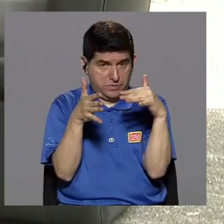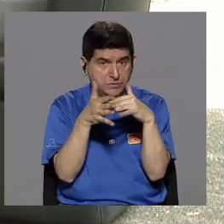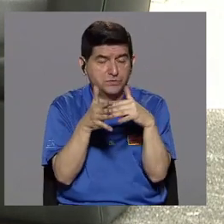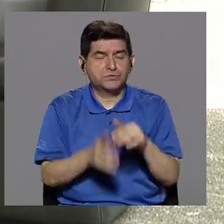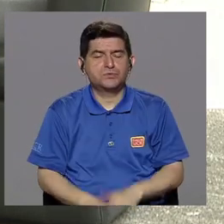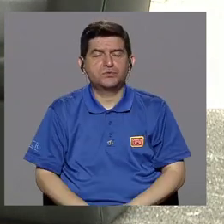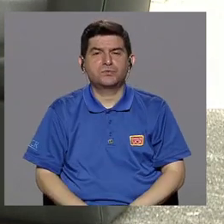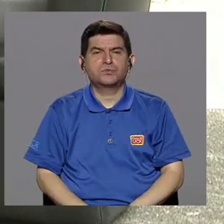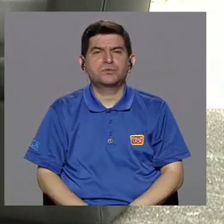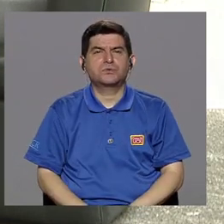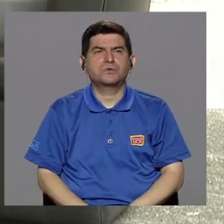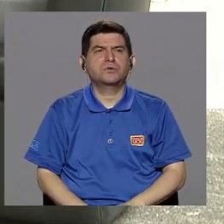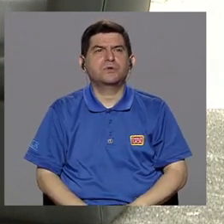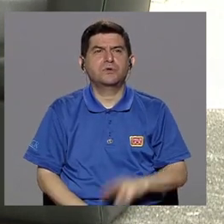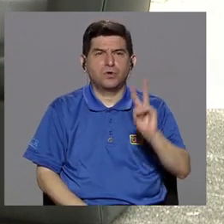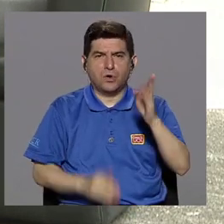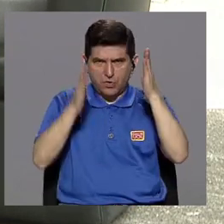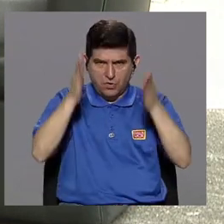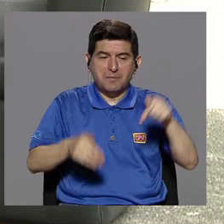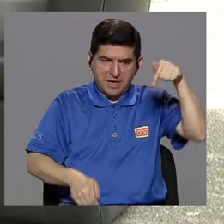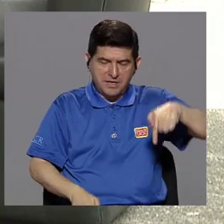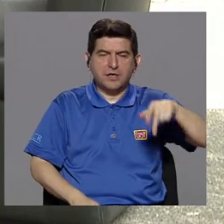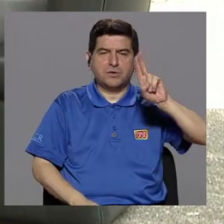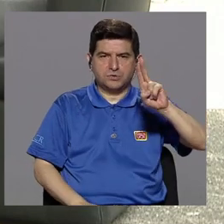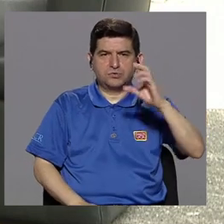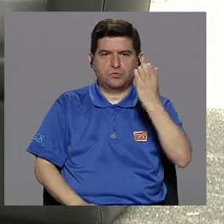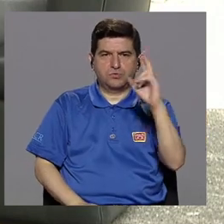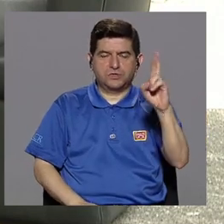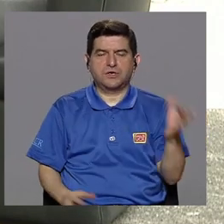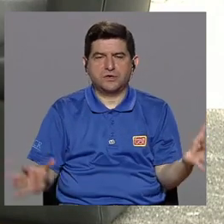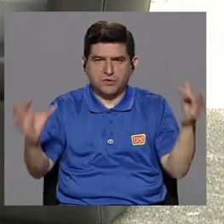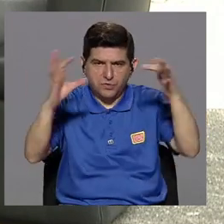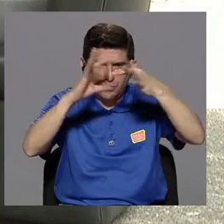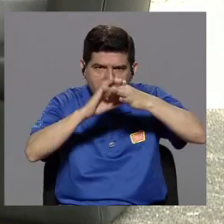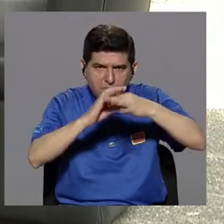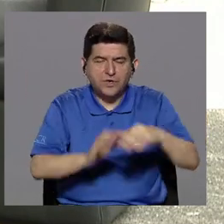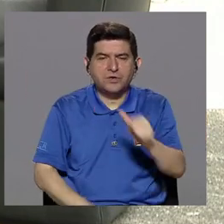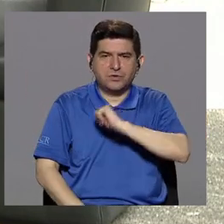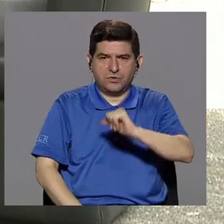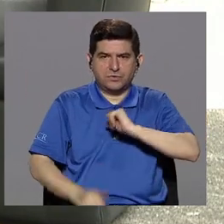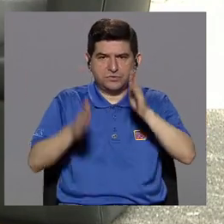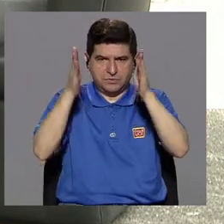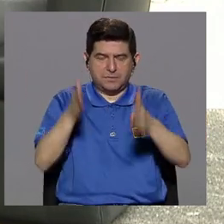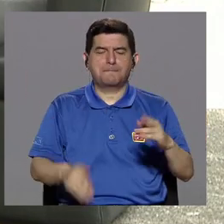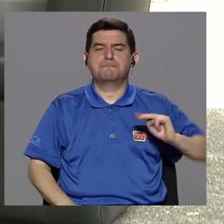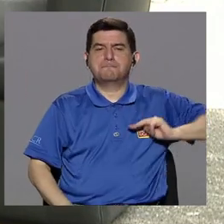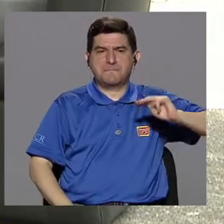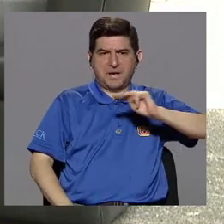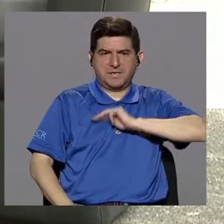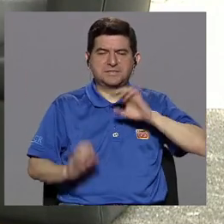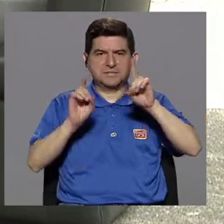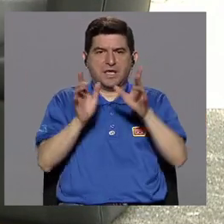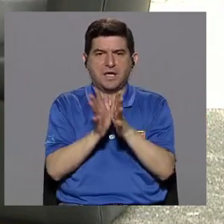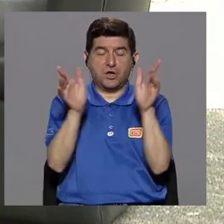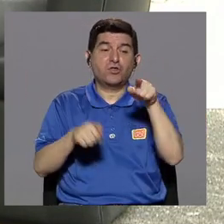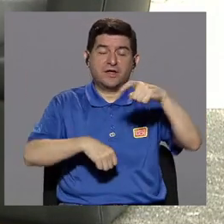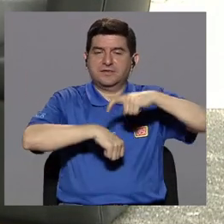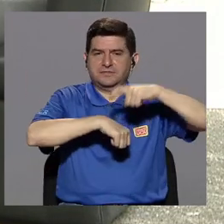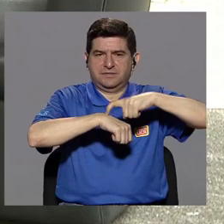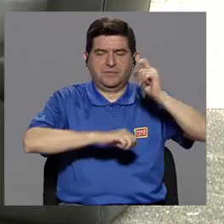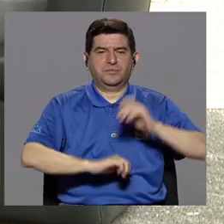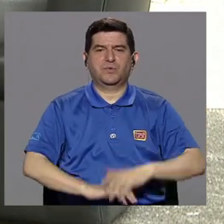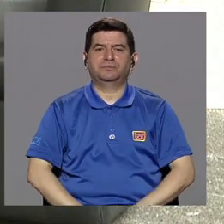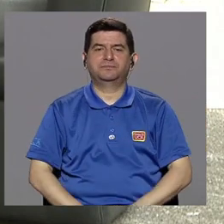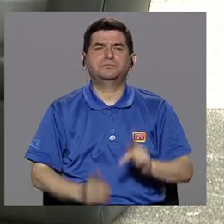generó de colegas de acá la Universidad de Costa Rica en colaboración con las autoridades del Ministerio de Educación Pública de aquel momento,